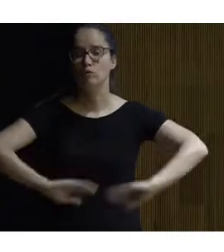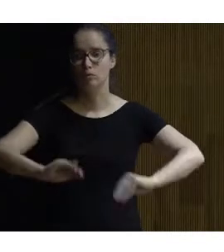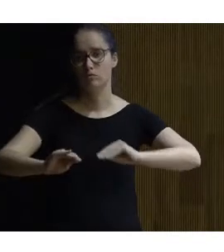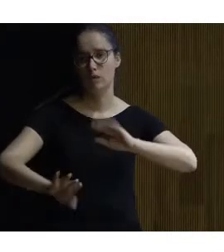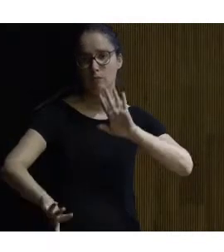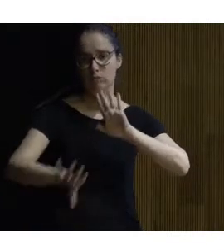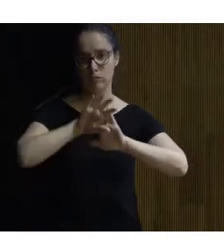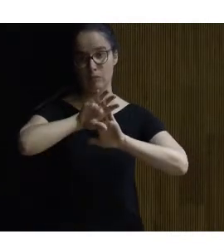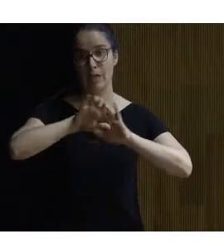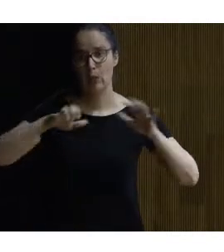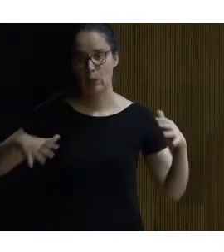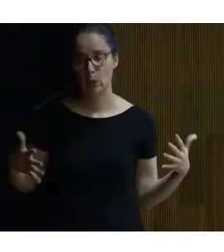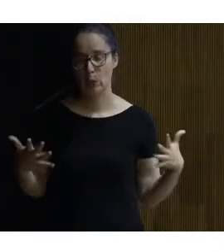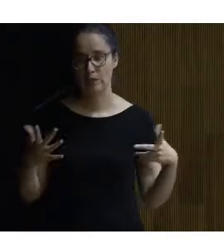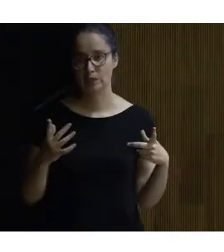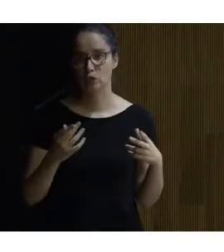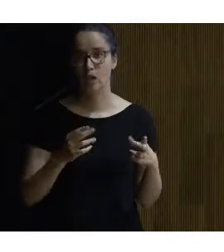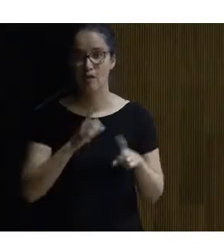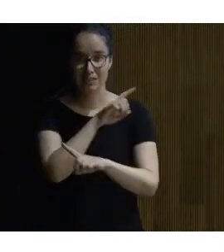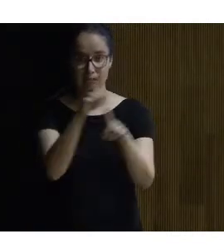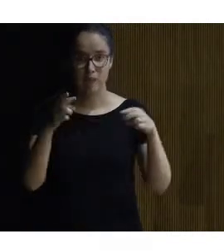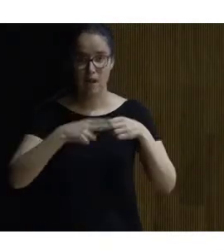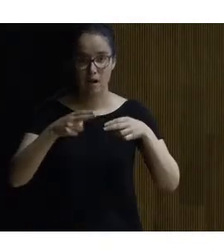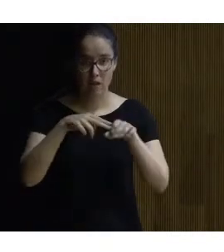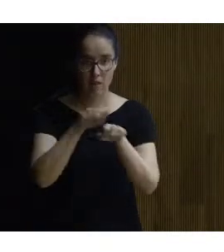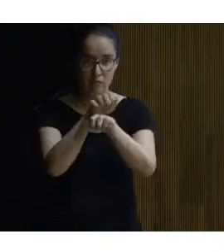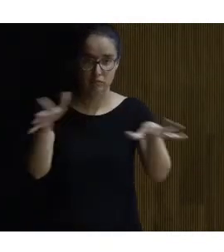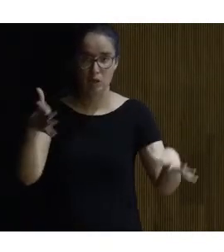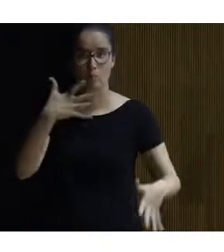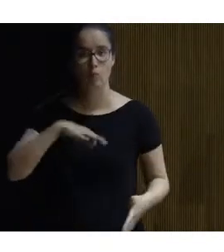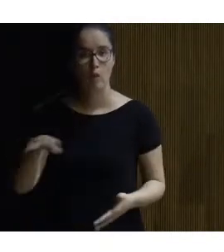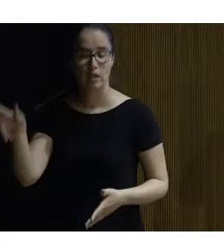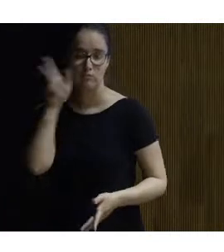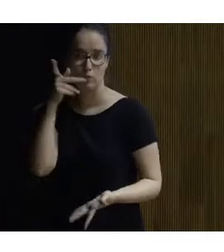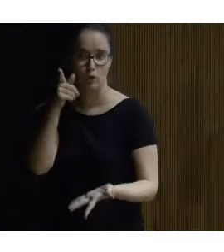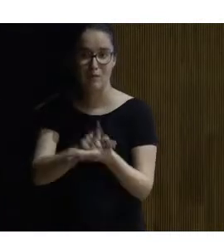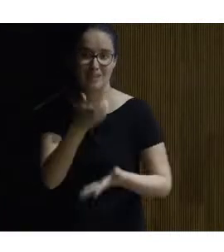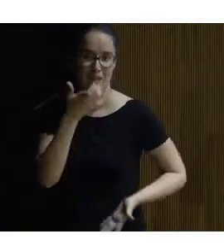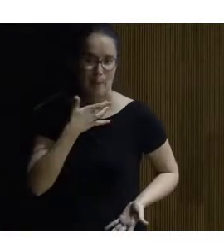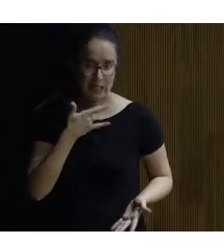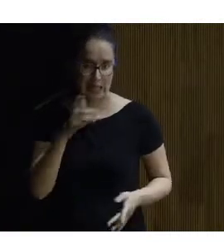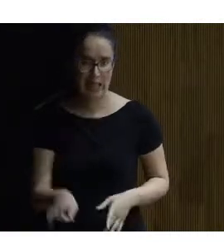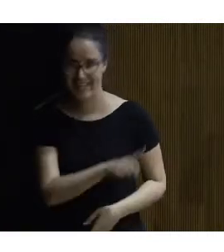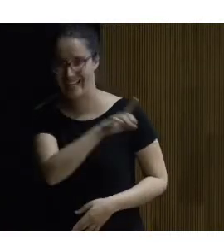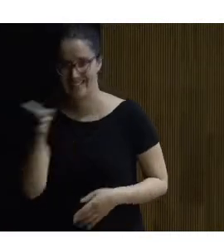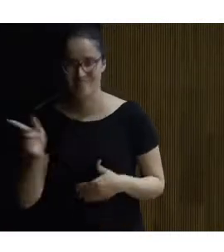colgar por lo tanto pues os daremos el enlace y podréis pues volver a oírnos si es que os apetece